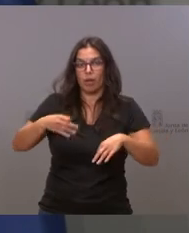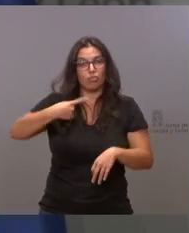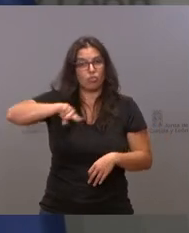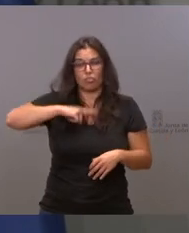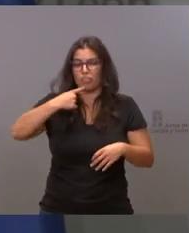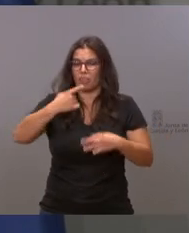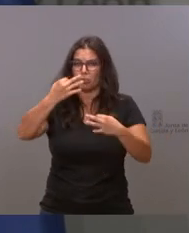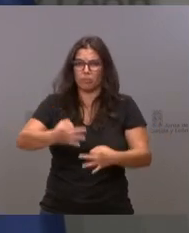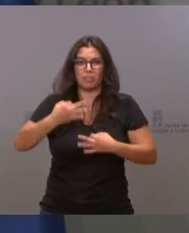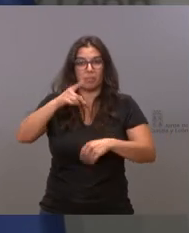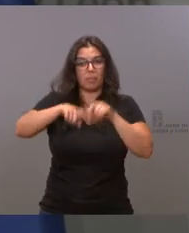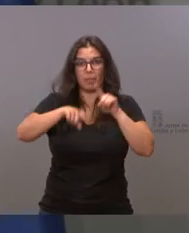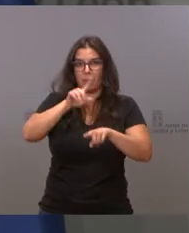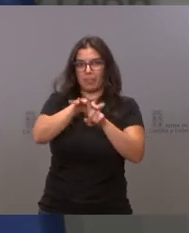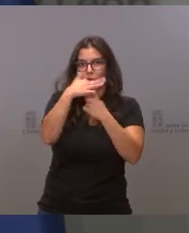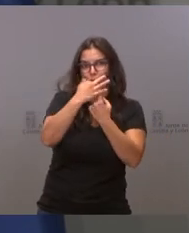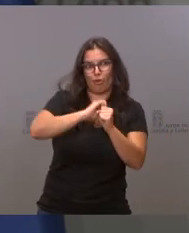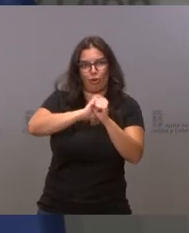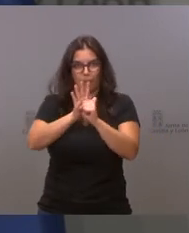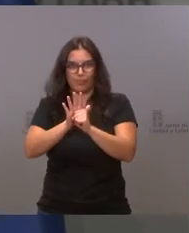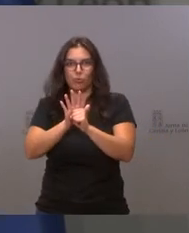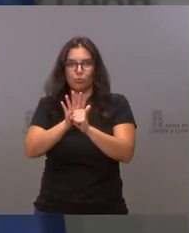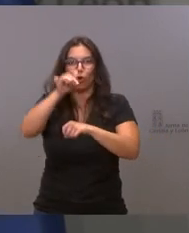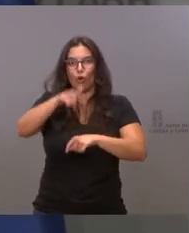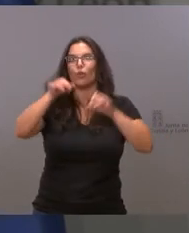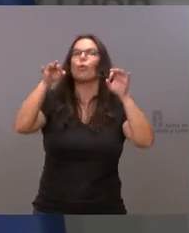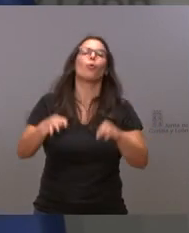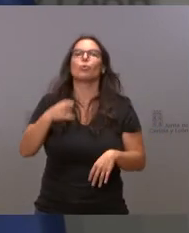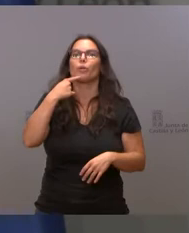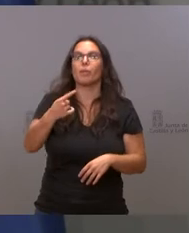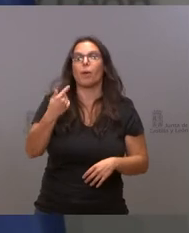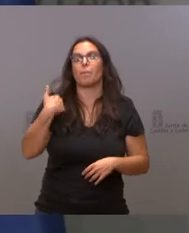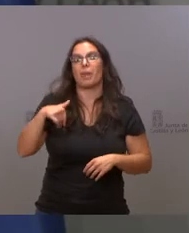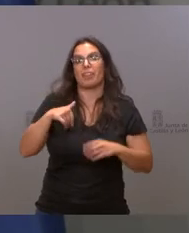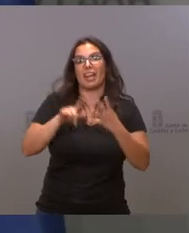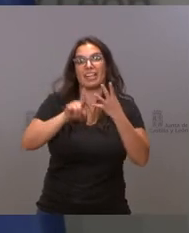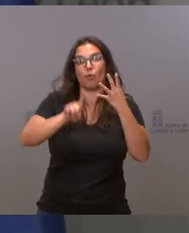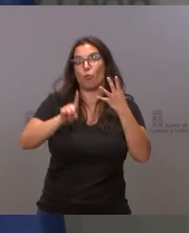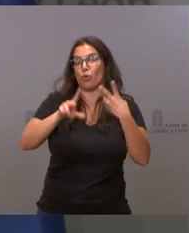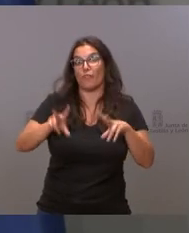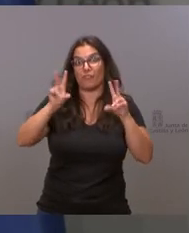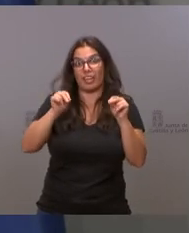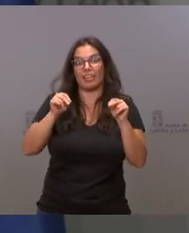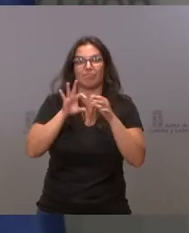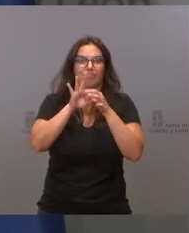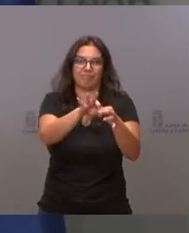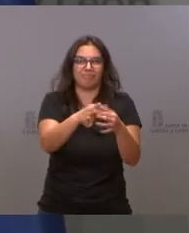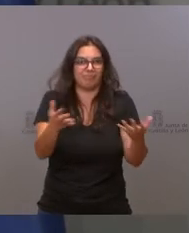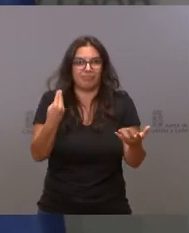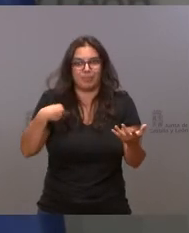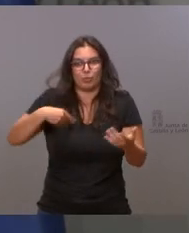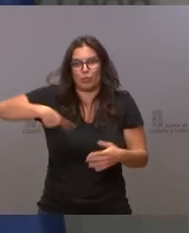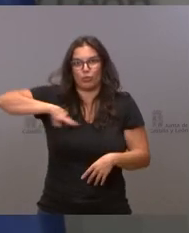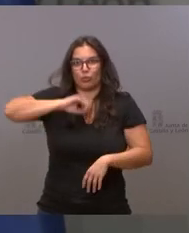situación epidemiológica. Hoy estamos anunciando el paso a una situación de riesgo controlado, el fin del nivel uno. Por tanto, estamos cumpliendo